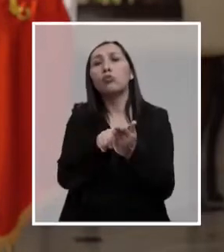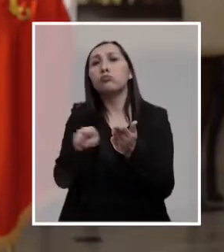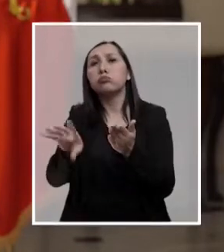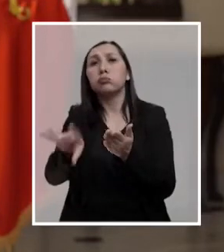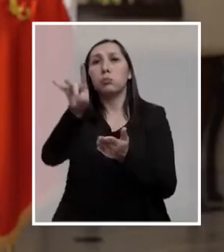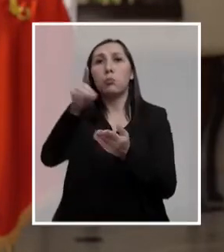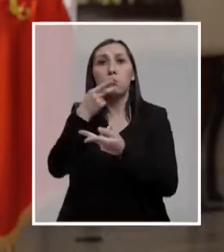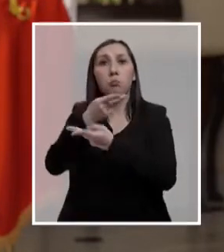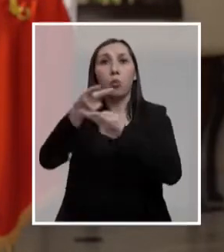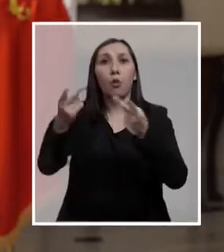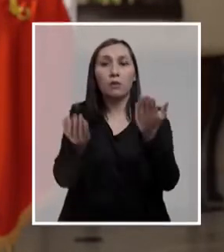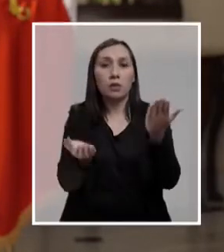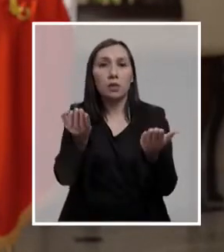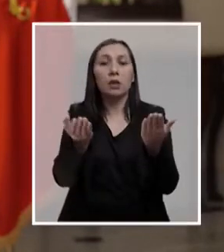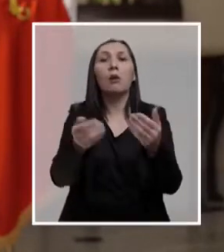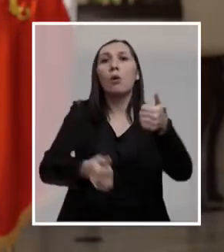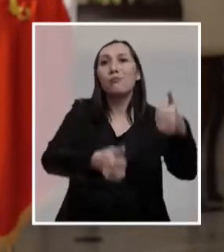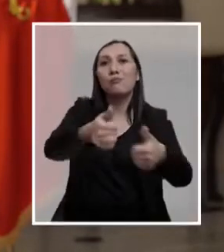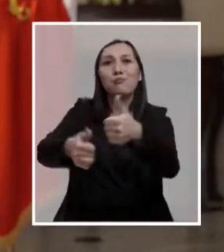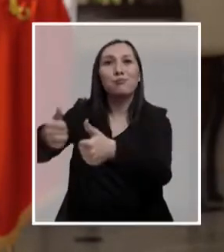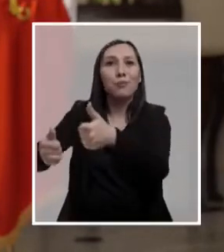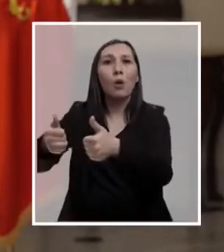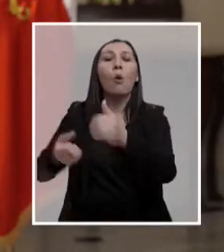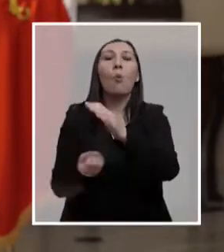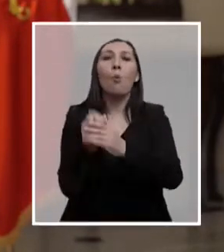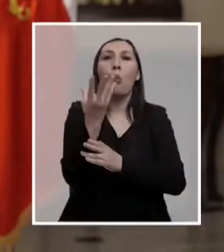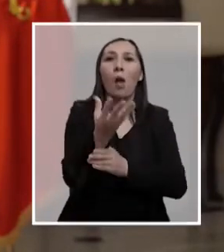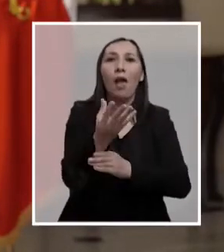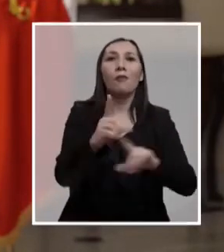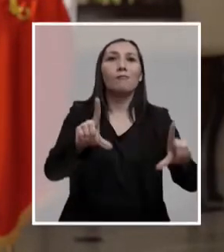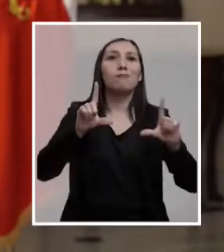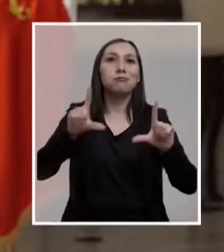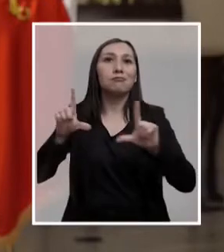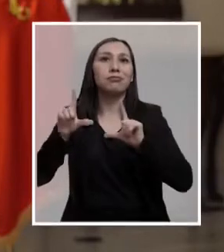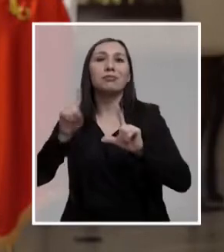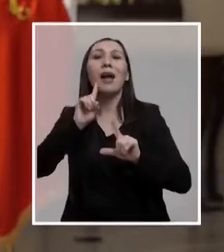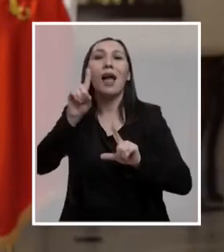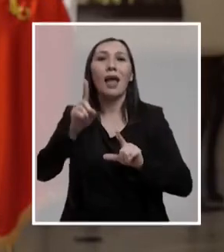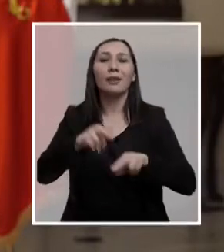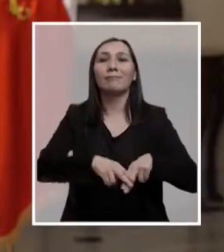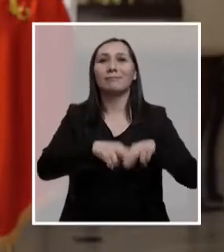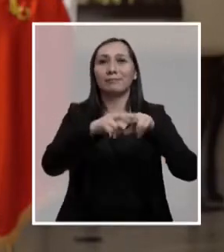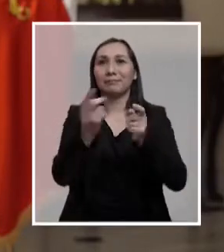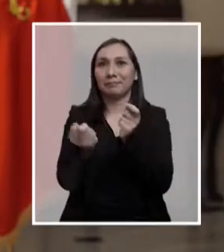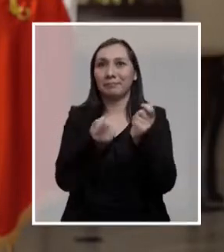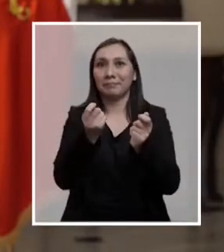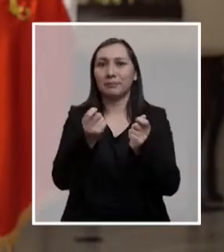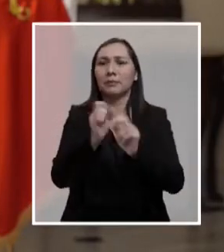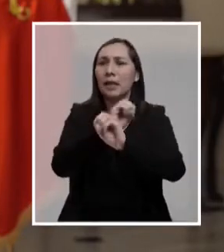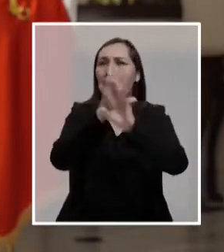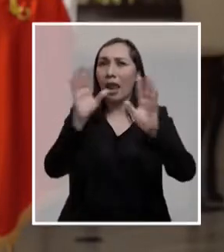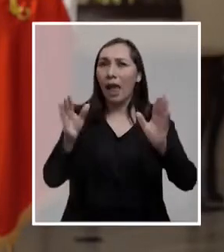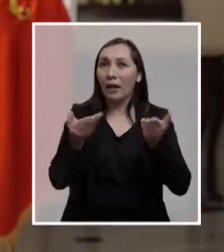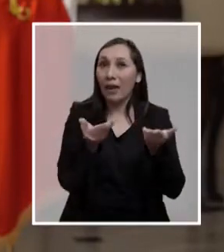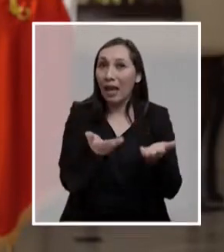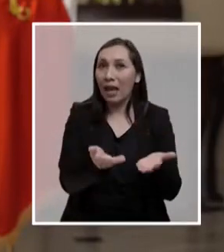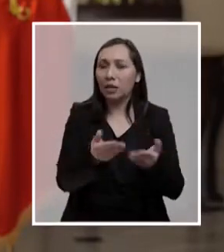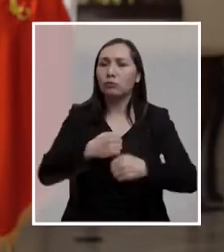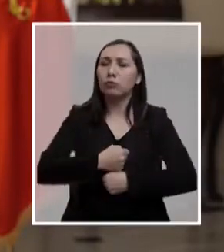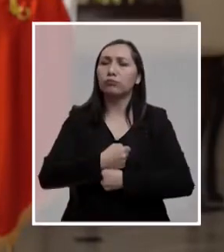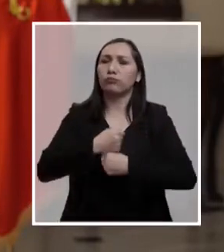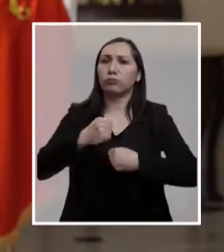pública, lo que permitirá promover la competencia con la entrada de nuevos actores. En esto quiero ser muy claro. Esto